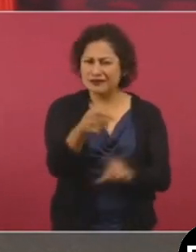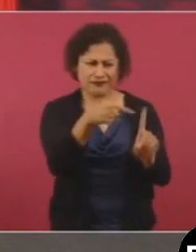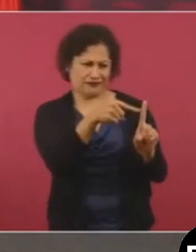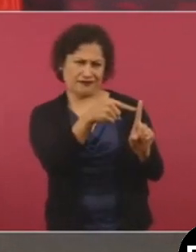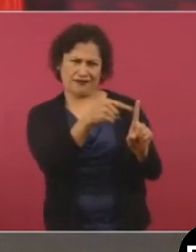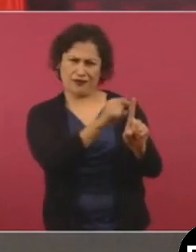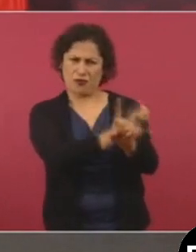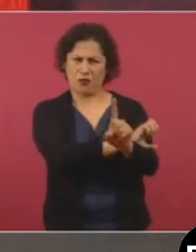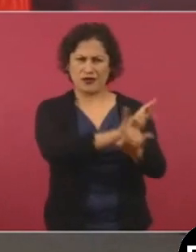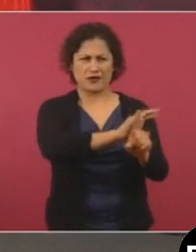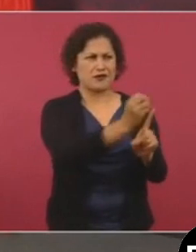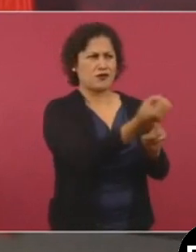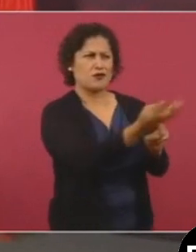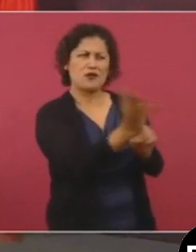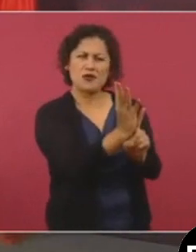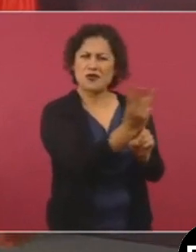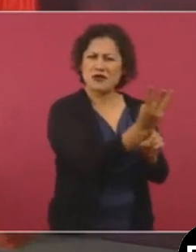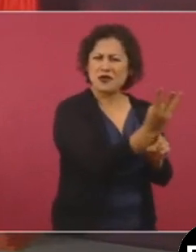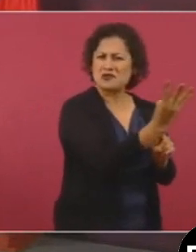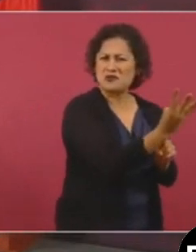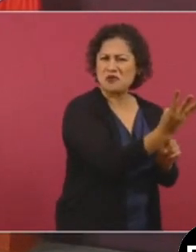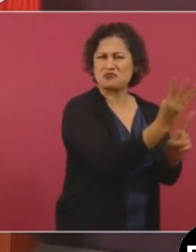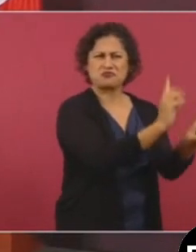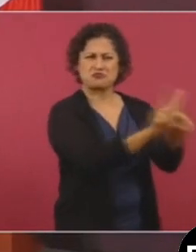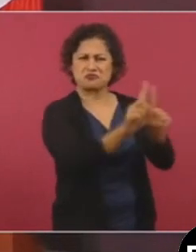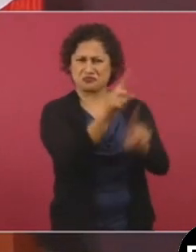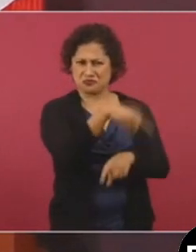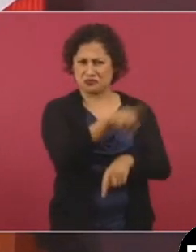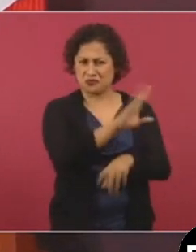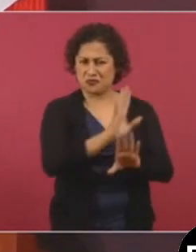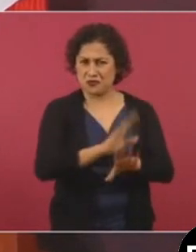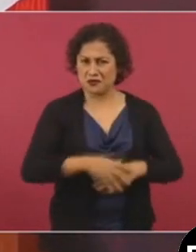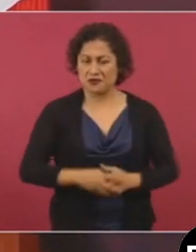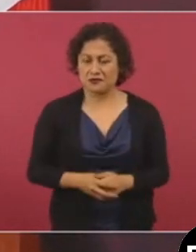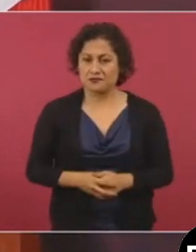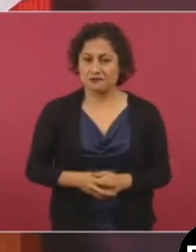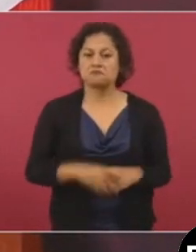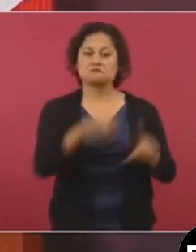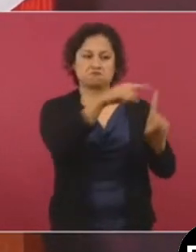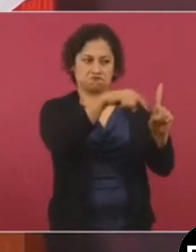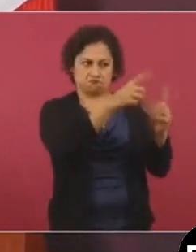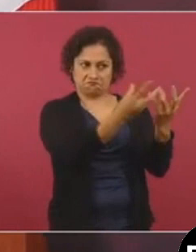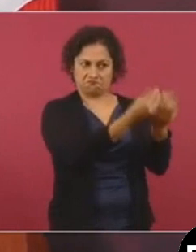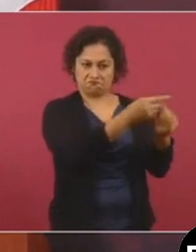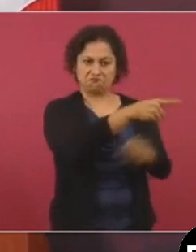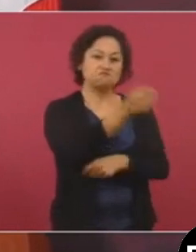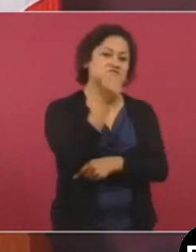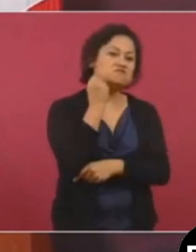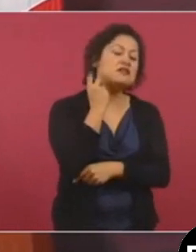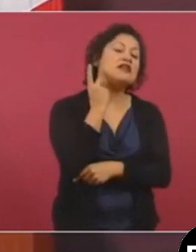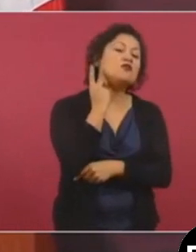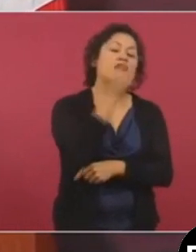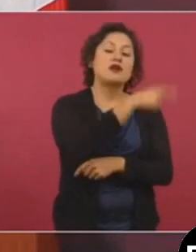dos o tres o cuatro, son varios los que están planteando eso. Desde luego,